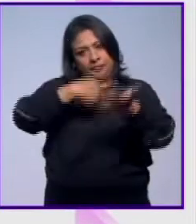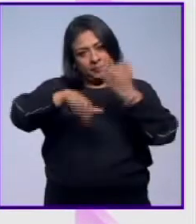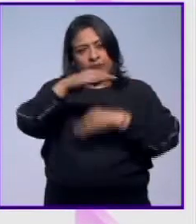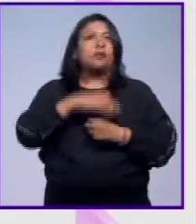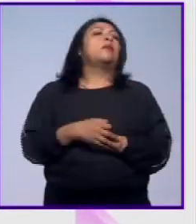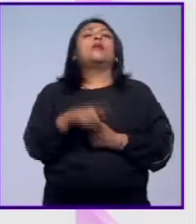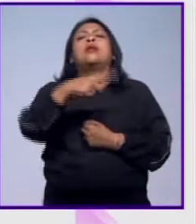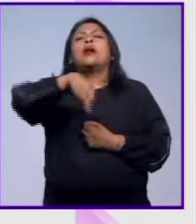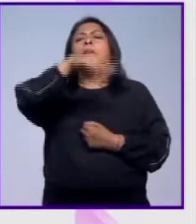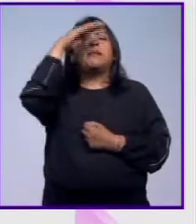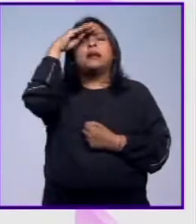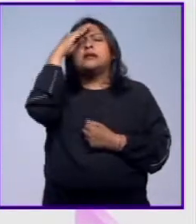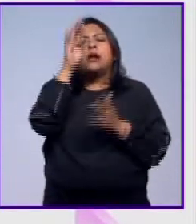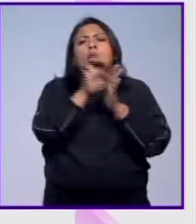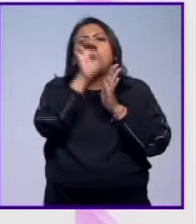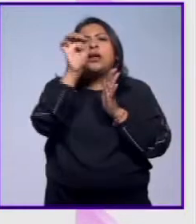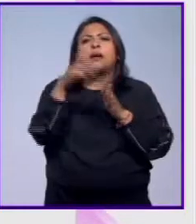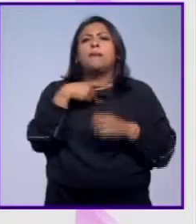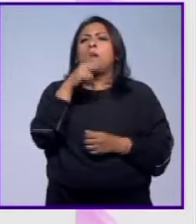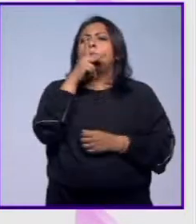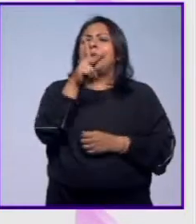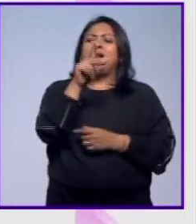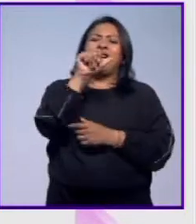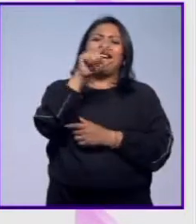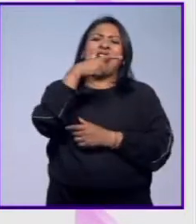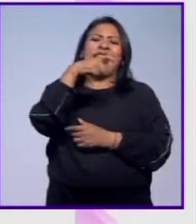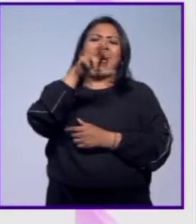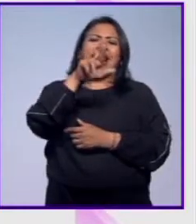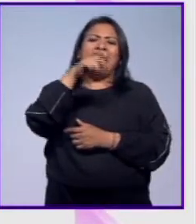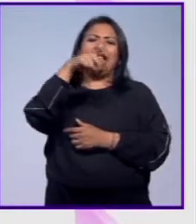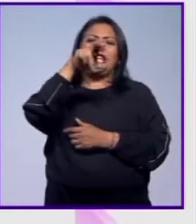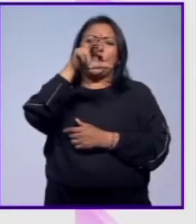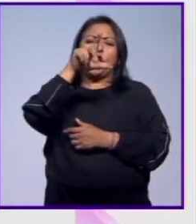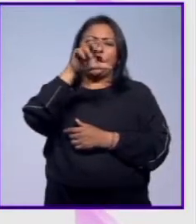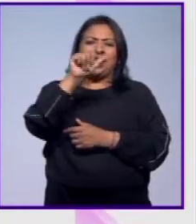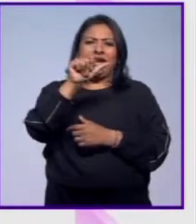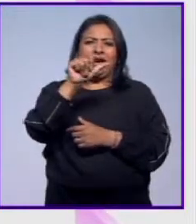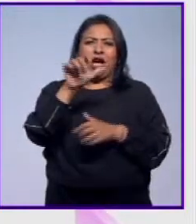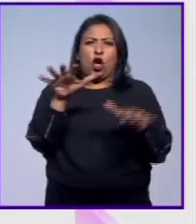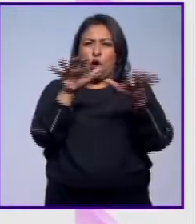¿Han pensado, por ejemplo, en este término, arqueología computacional?